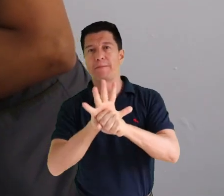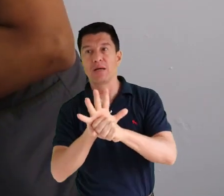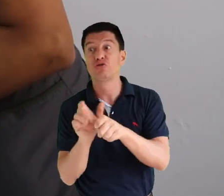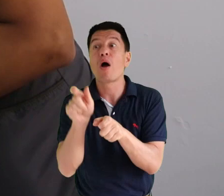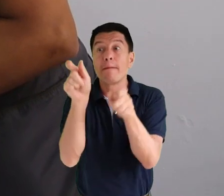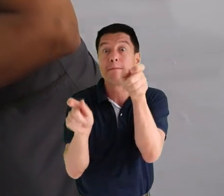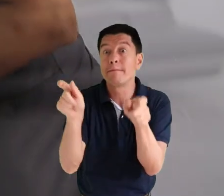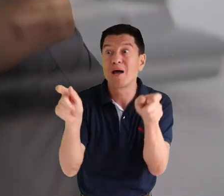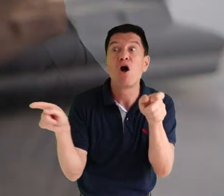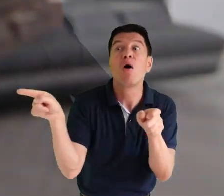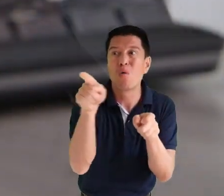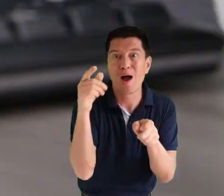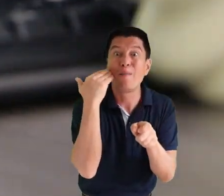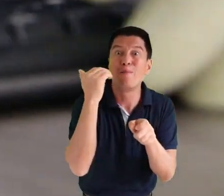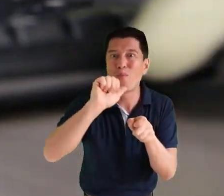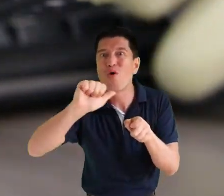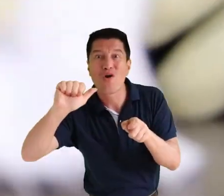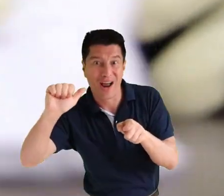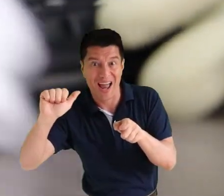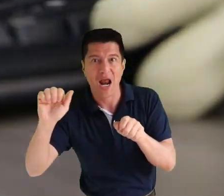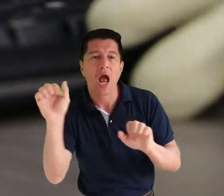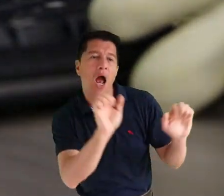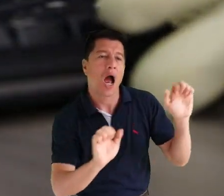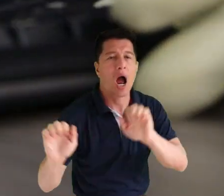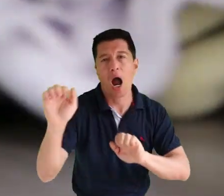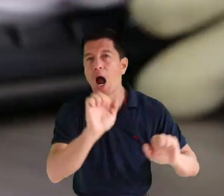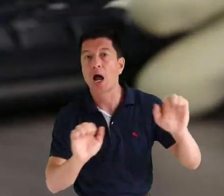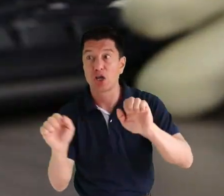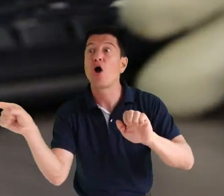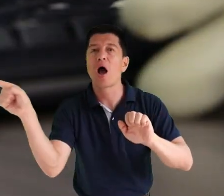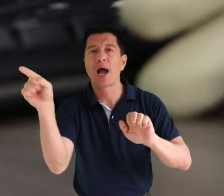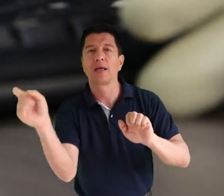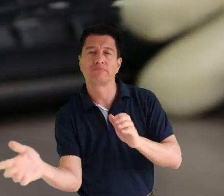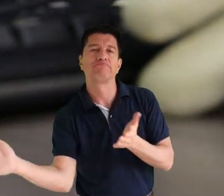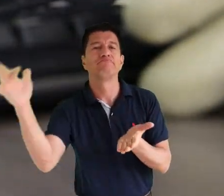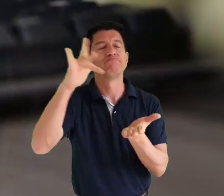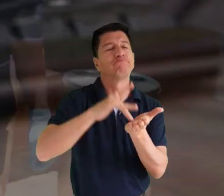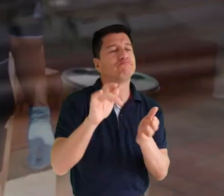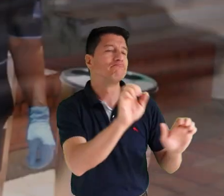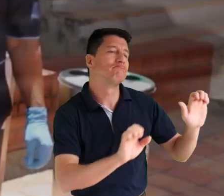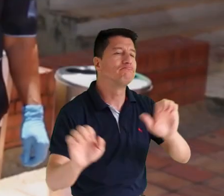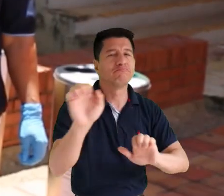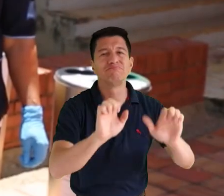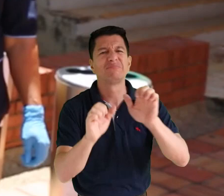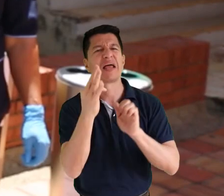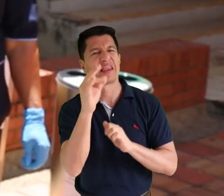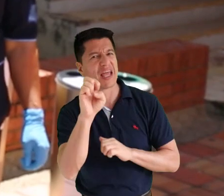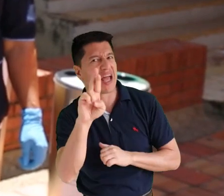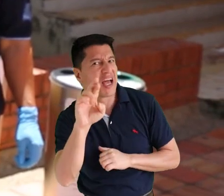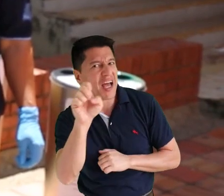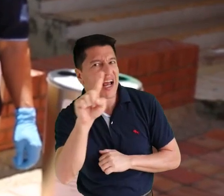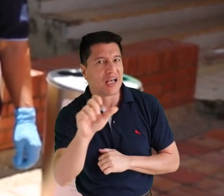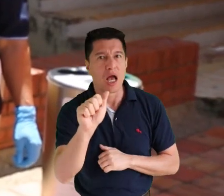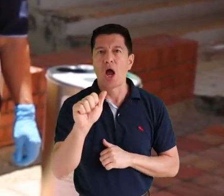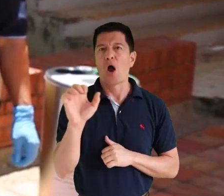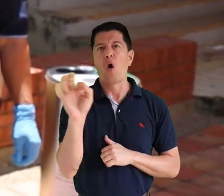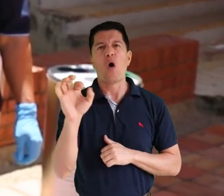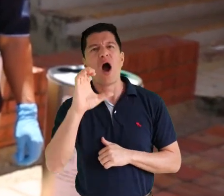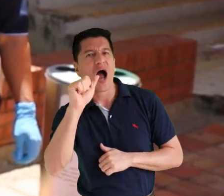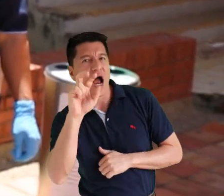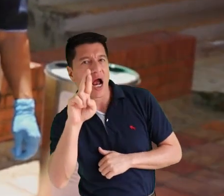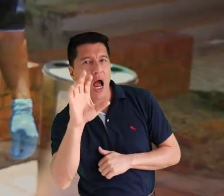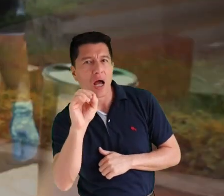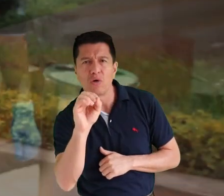en todos los espacios limpiando y desinfectando. Y no queremos que ni Teresita, ni Caro, ni ninguna de nuestras señoras